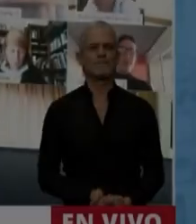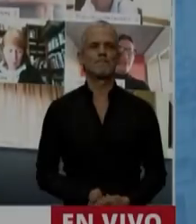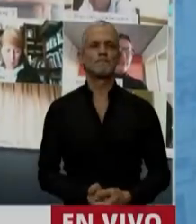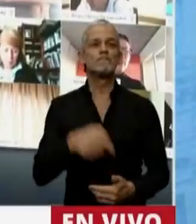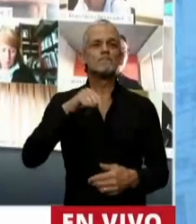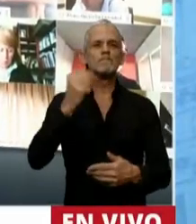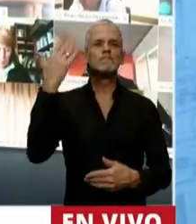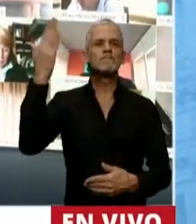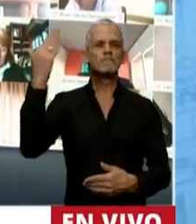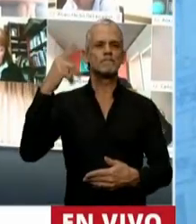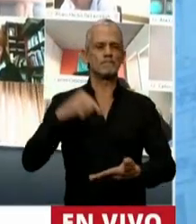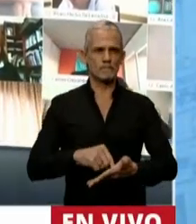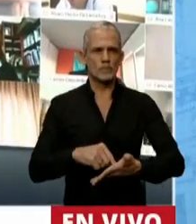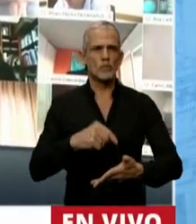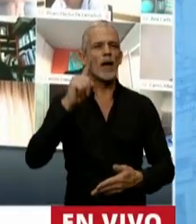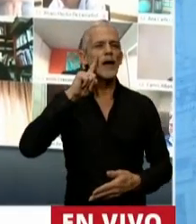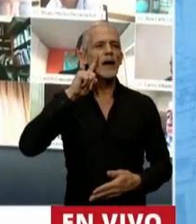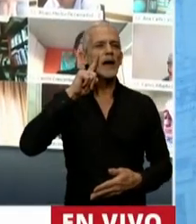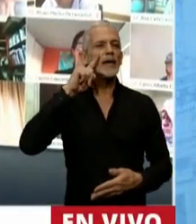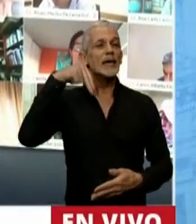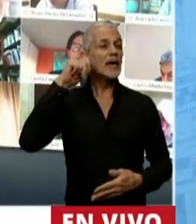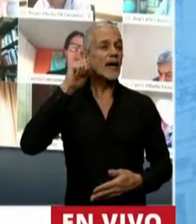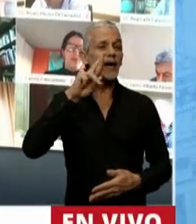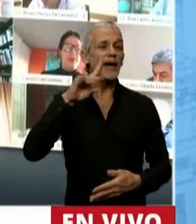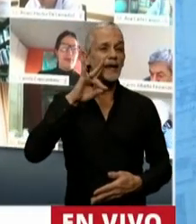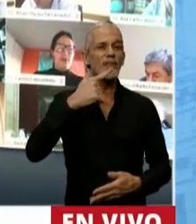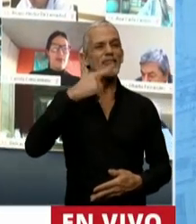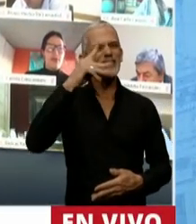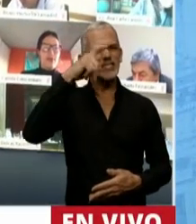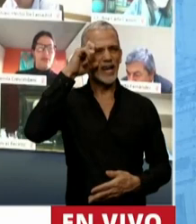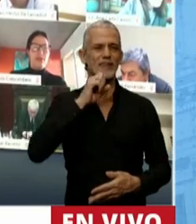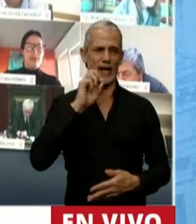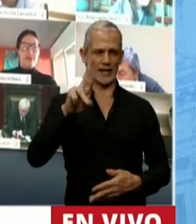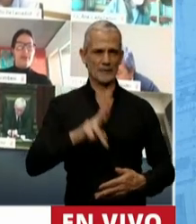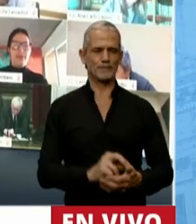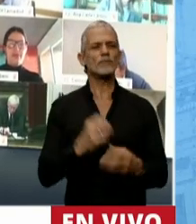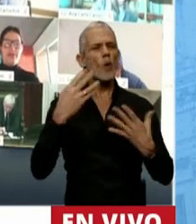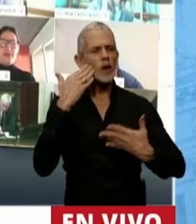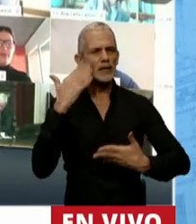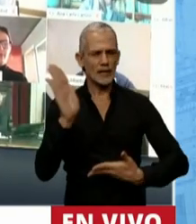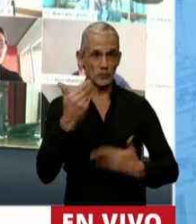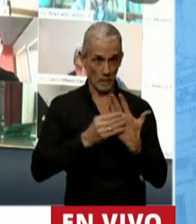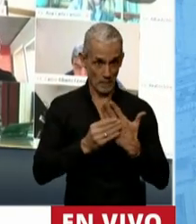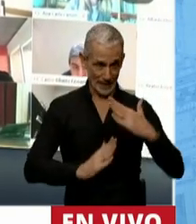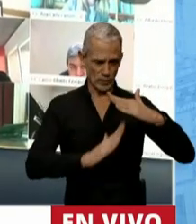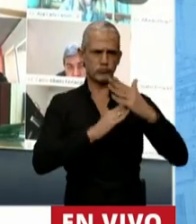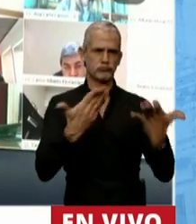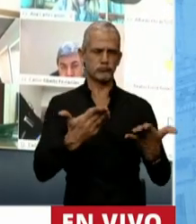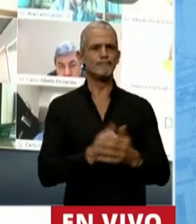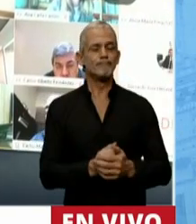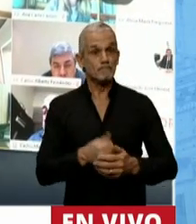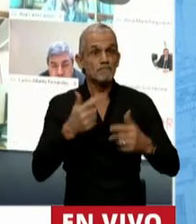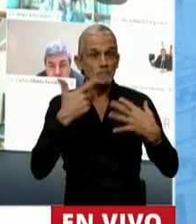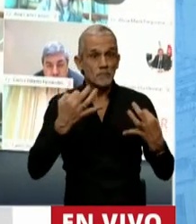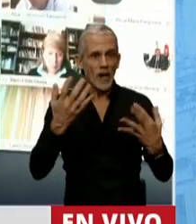Tiene la palabra la diputada Ingrid Jeter. Muy buenas tardes, ministro. La verdad que me pareció